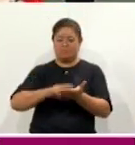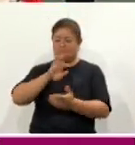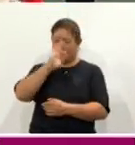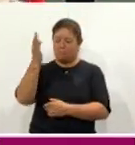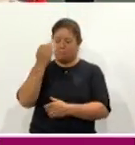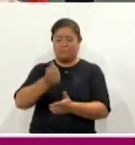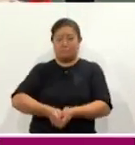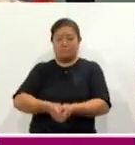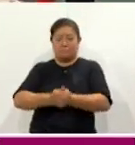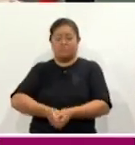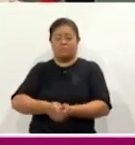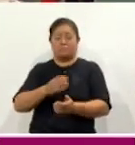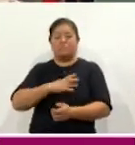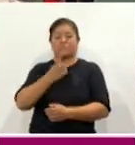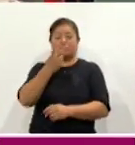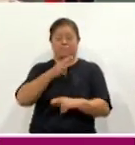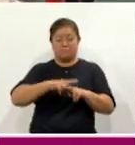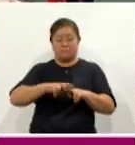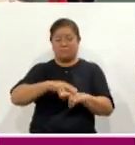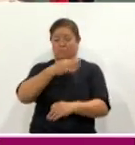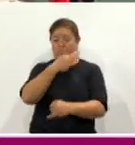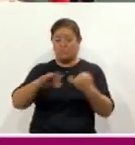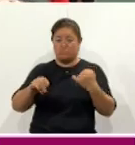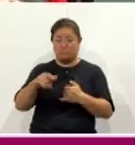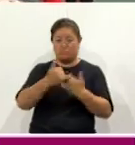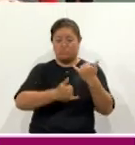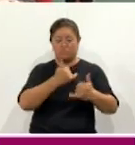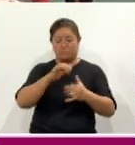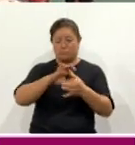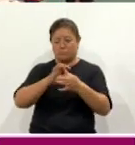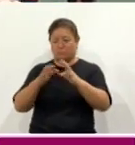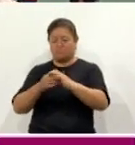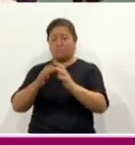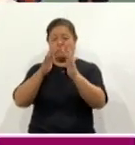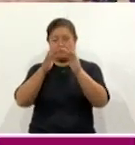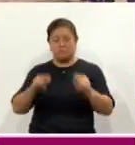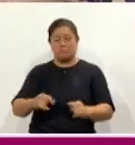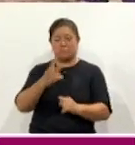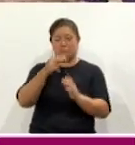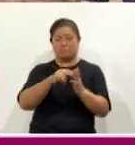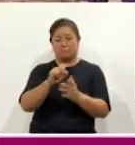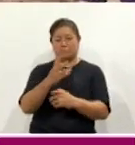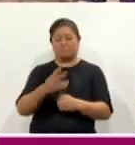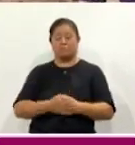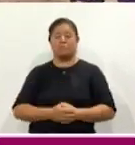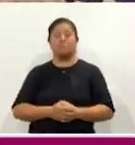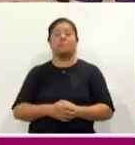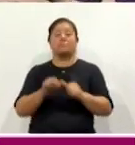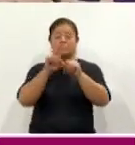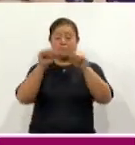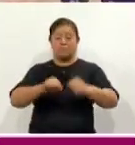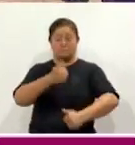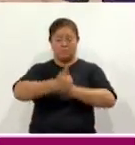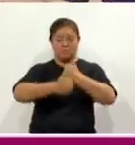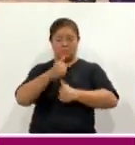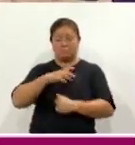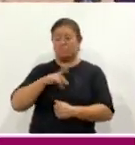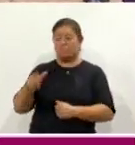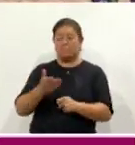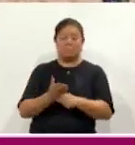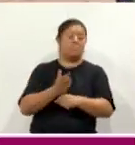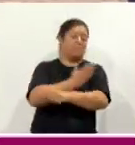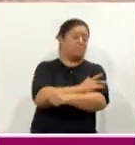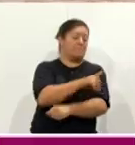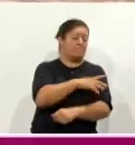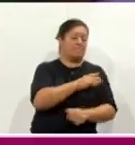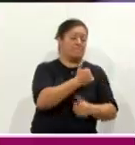entregará los dos últimos boletos para Juegos Olímpicos de París 2024. El sistema de competencia vendrá de una etapa de clasificación